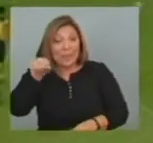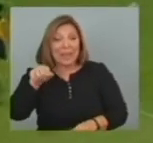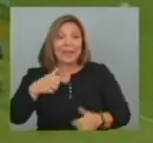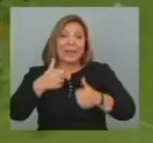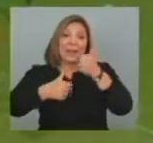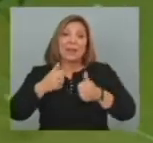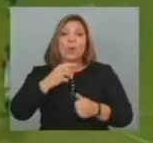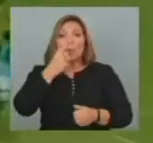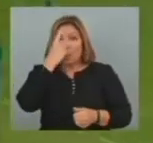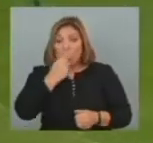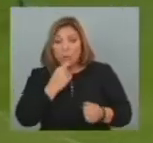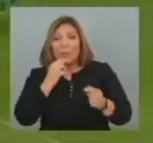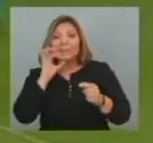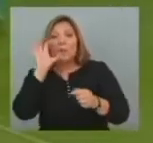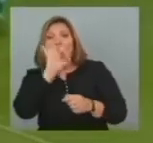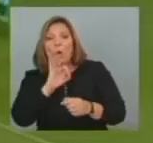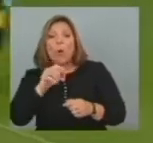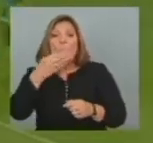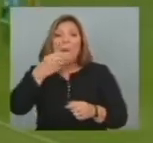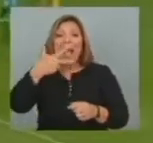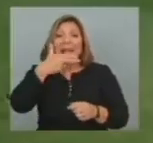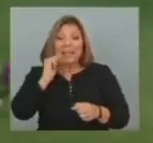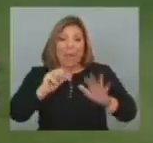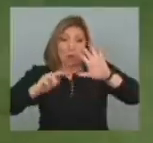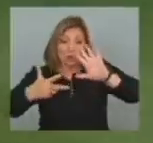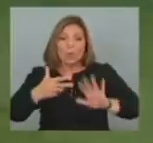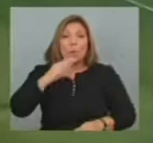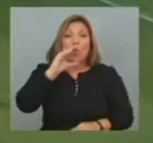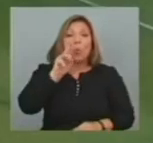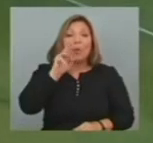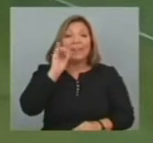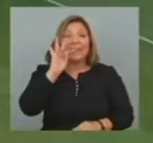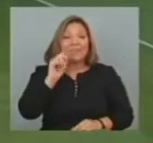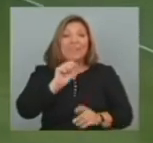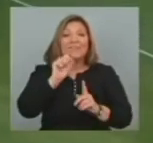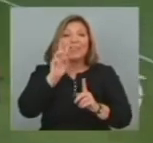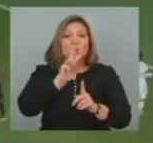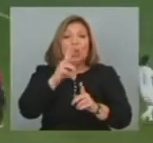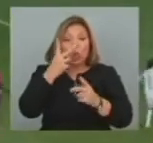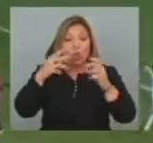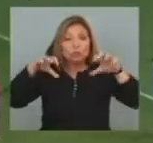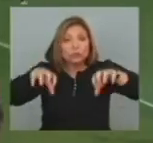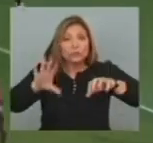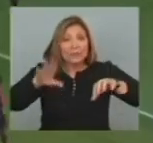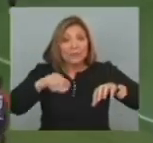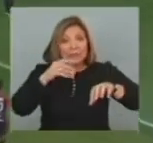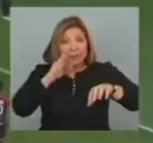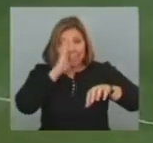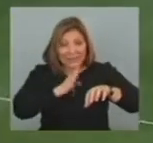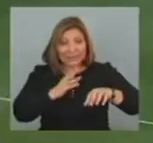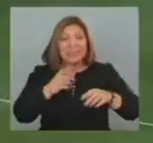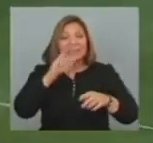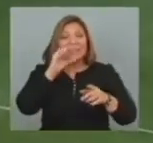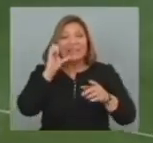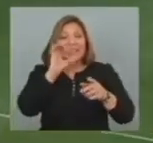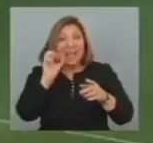rival de Portugueso De Bahía En octavos Coritiba Ganó 1 a 0 Sobre Victoria Dos equipos de Brasil En cancha Paulo César Anotó el gol